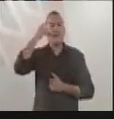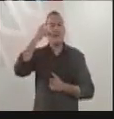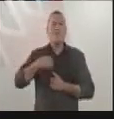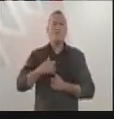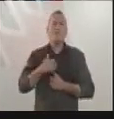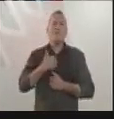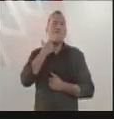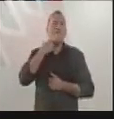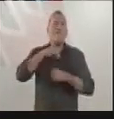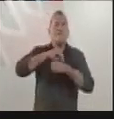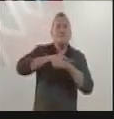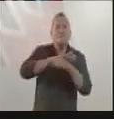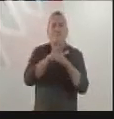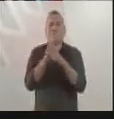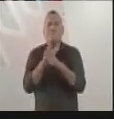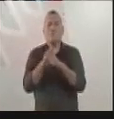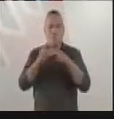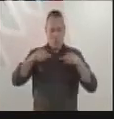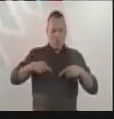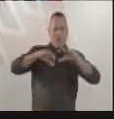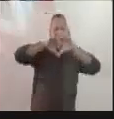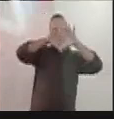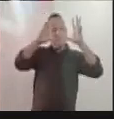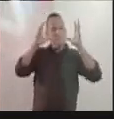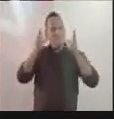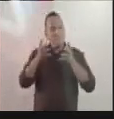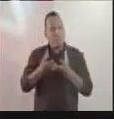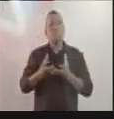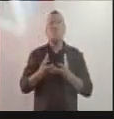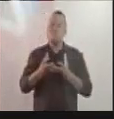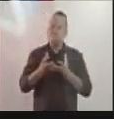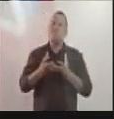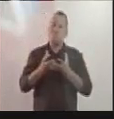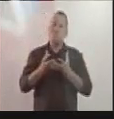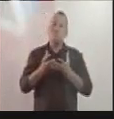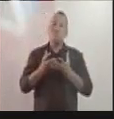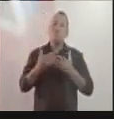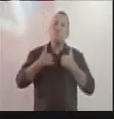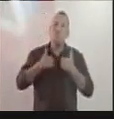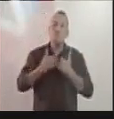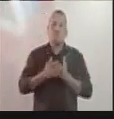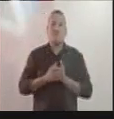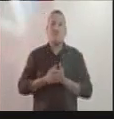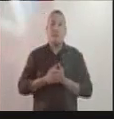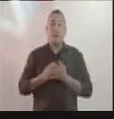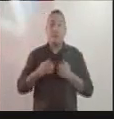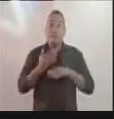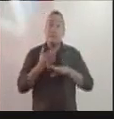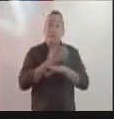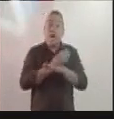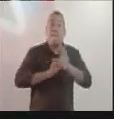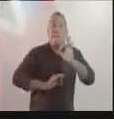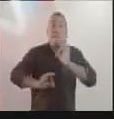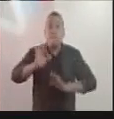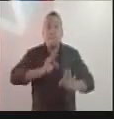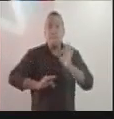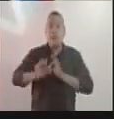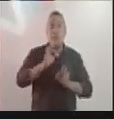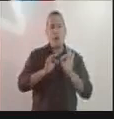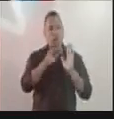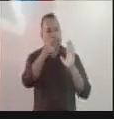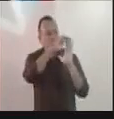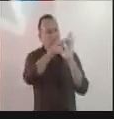que afecta a la humanidad toda. Por ello, hemos diseñado amplios y muy seguros